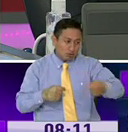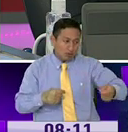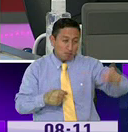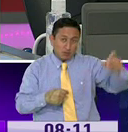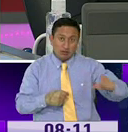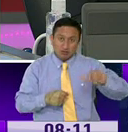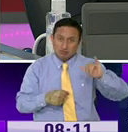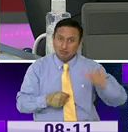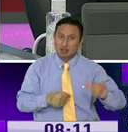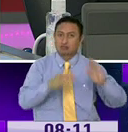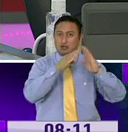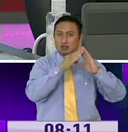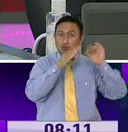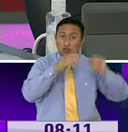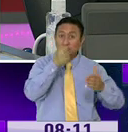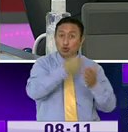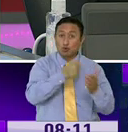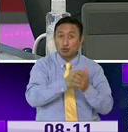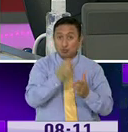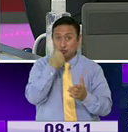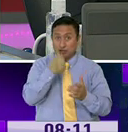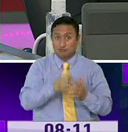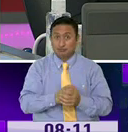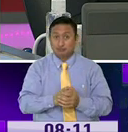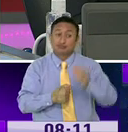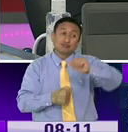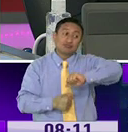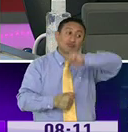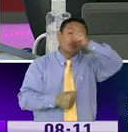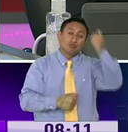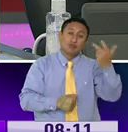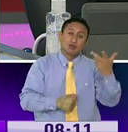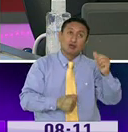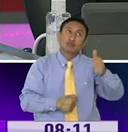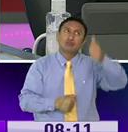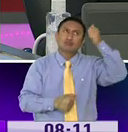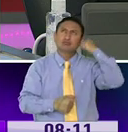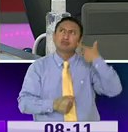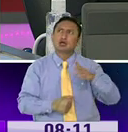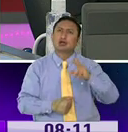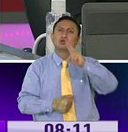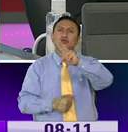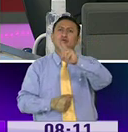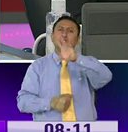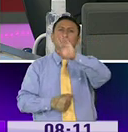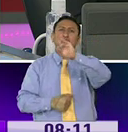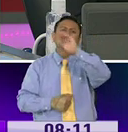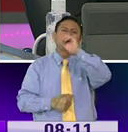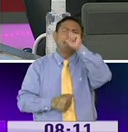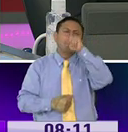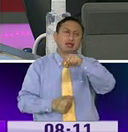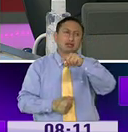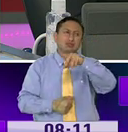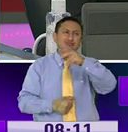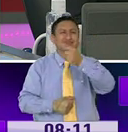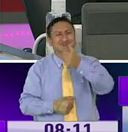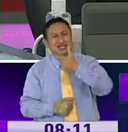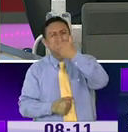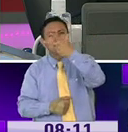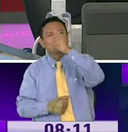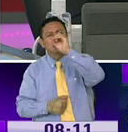gente pueda tener dinero y comprar alimentos y aparte ya hasta ayer se viene entregada como 270 mil, casi 300 mil